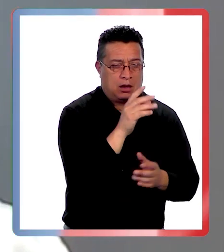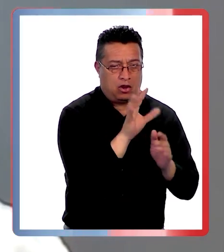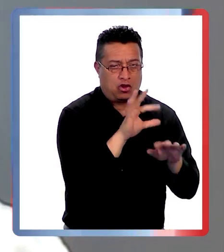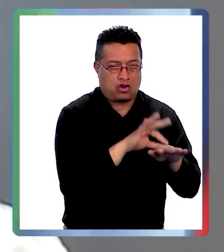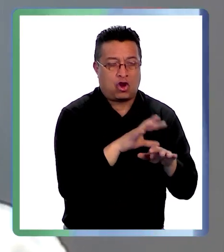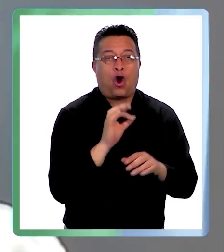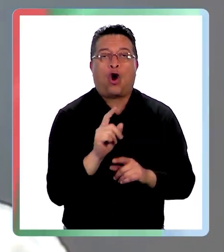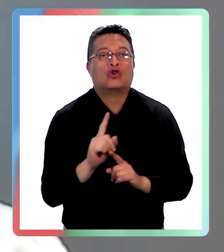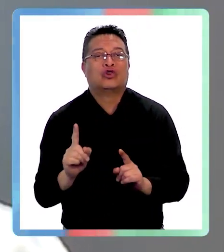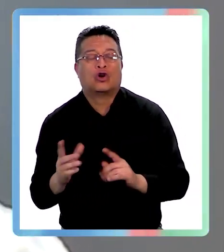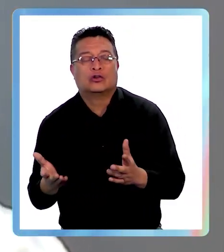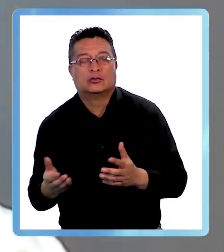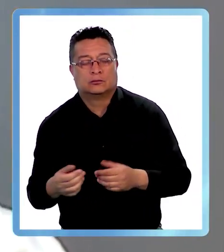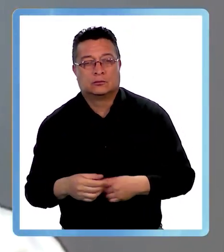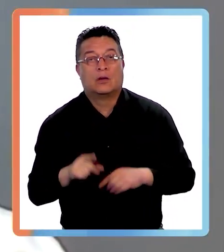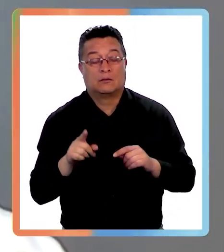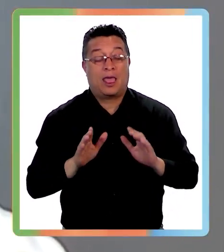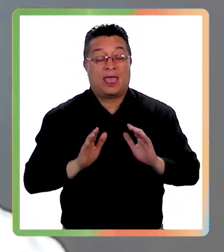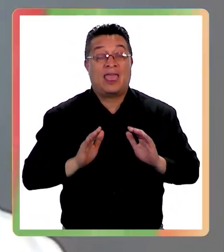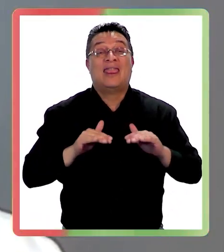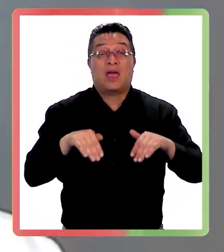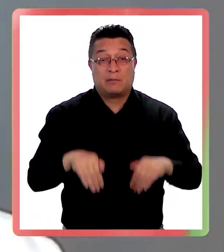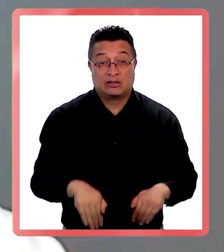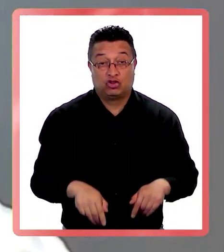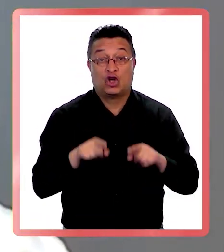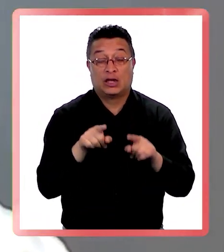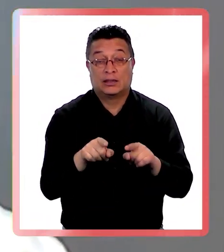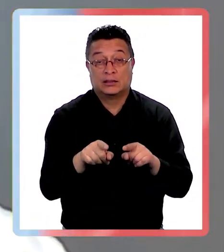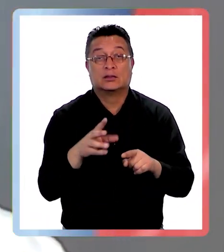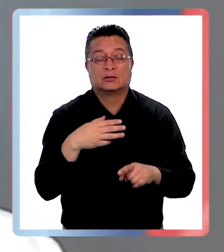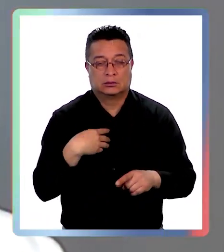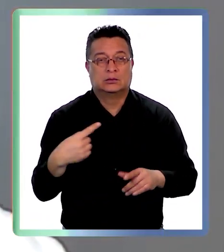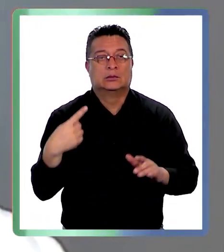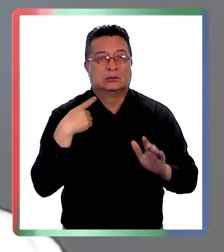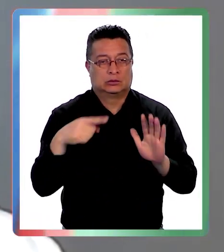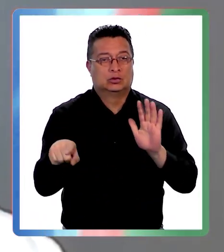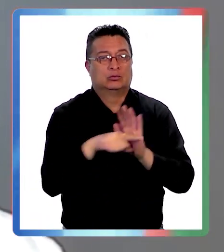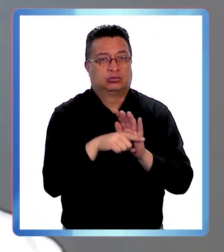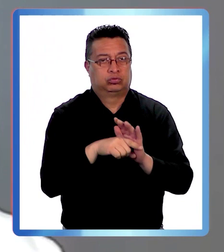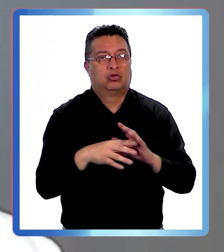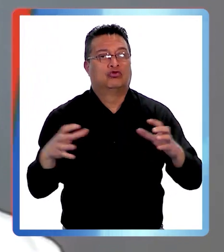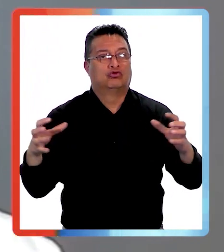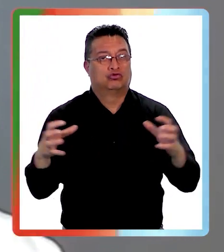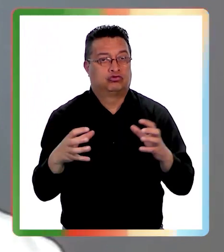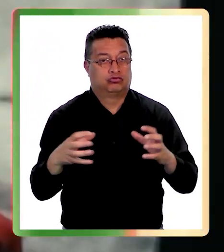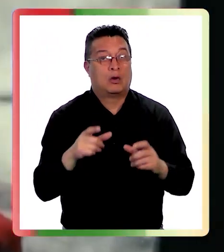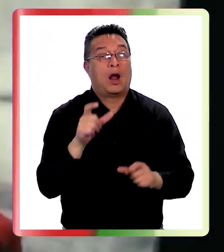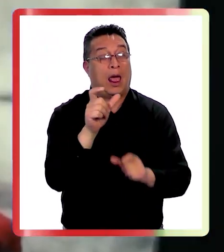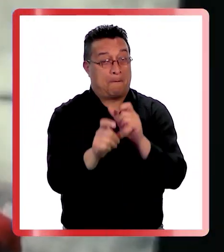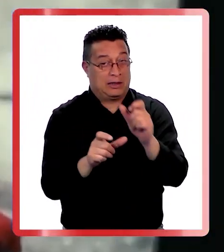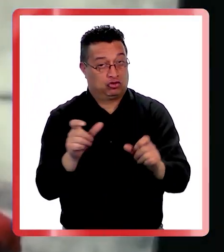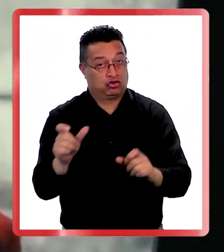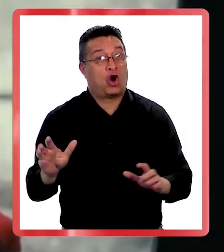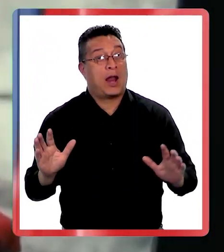Bueno, una depresión es un cuadro que afecta profundamente a la vida de las personas.